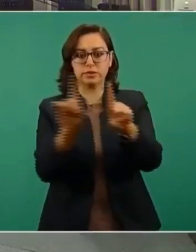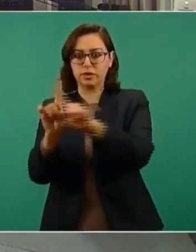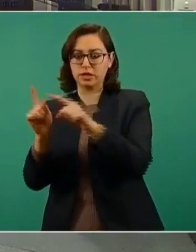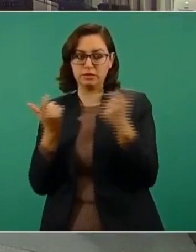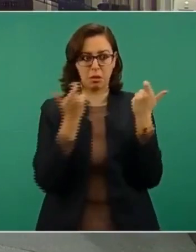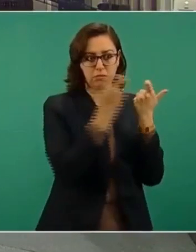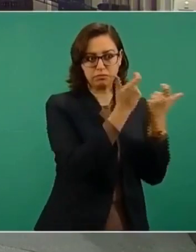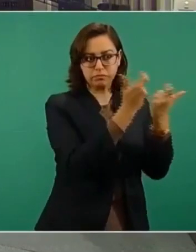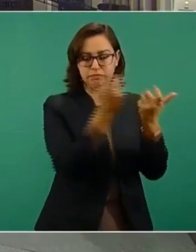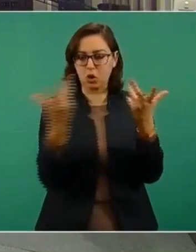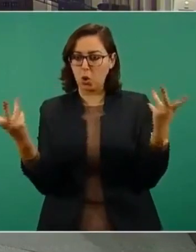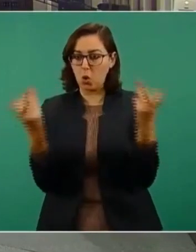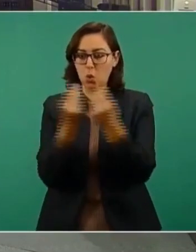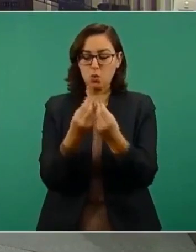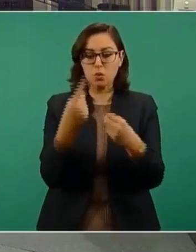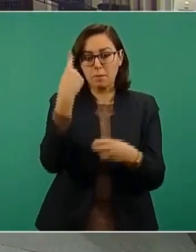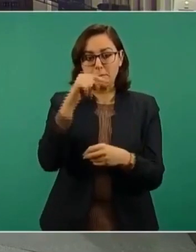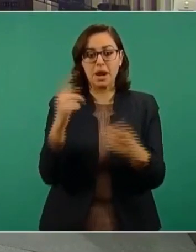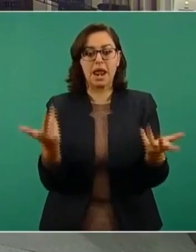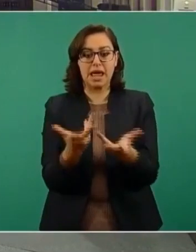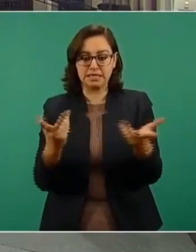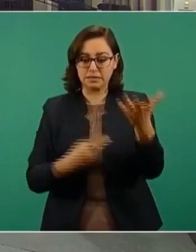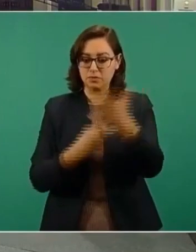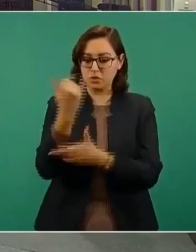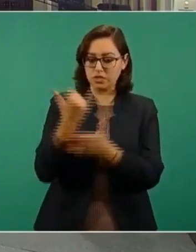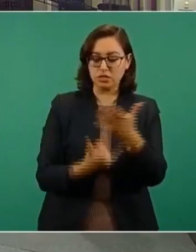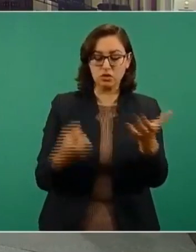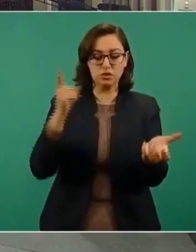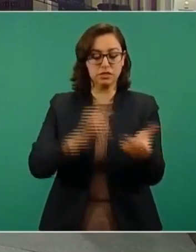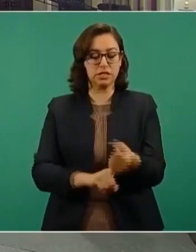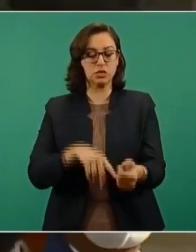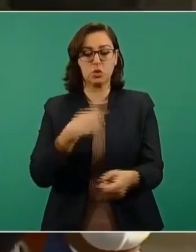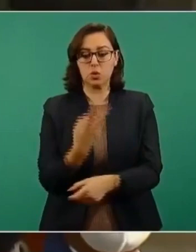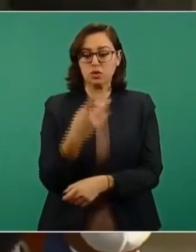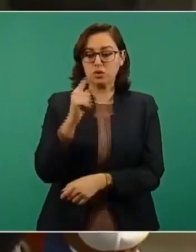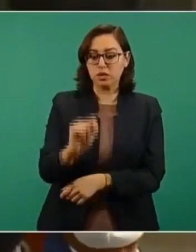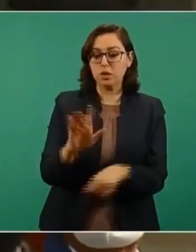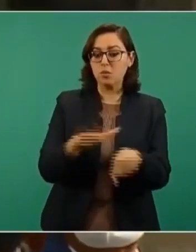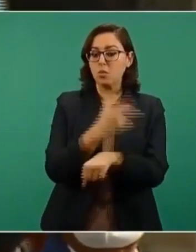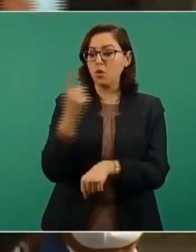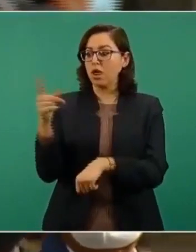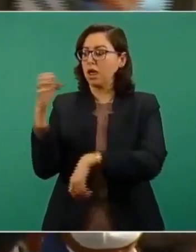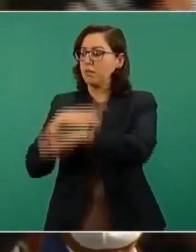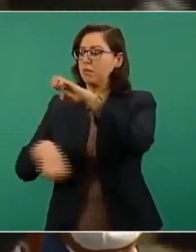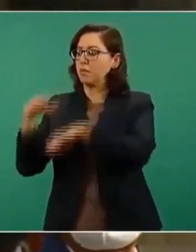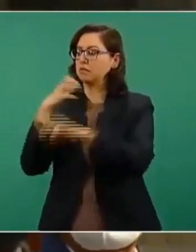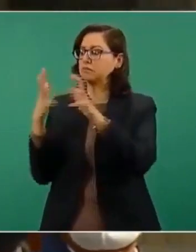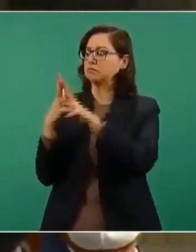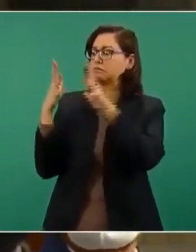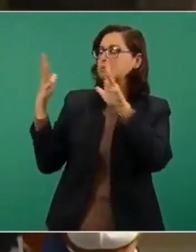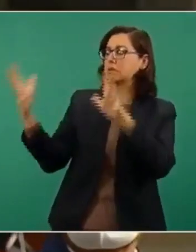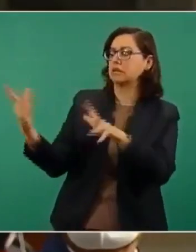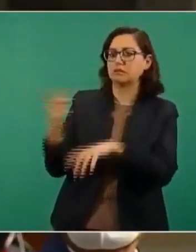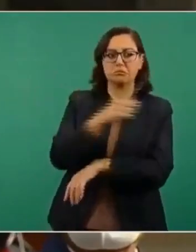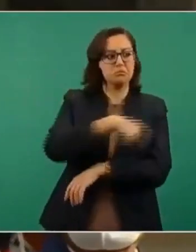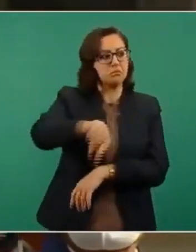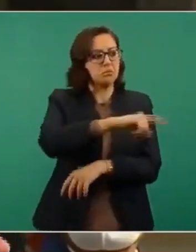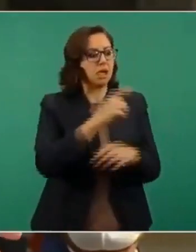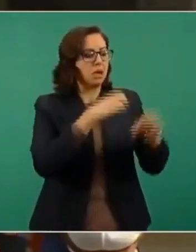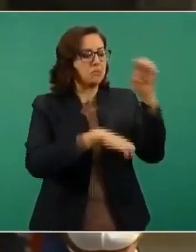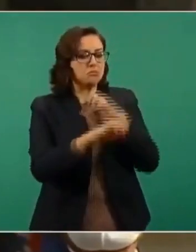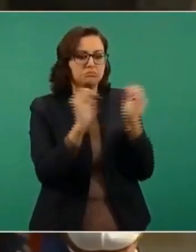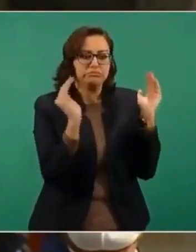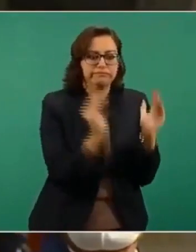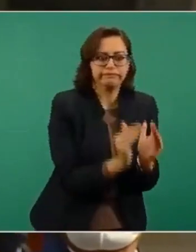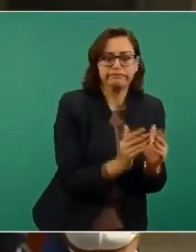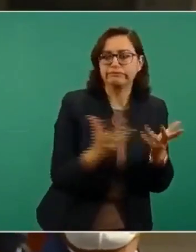Transformación. La rapacidad de las grandes corporaciones que aquí se ha señalado requiere una transformación también en la vida